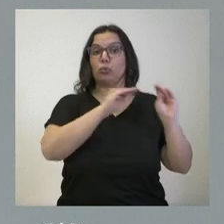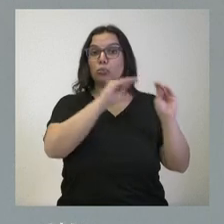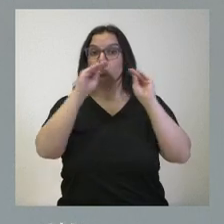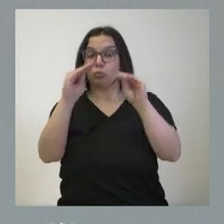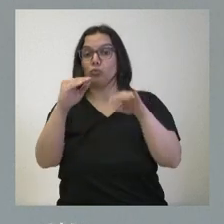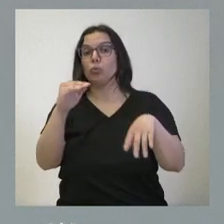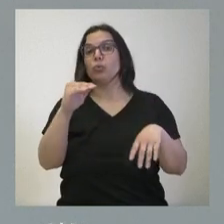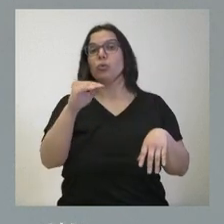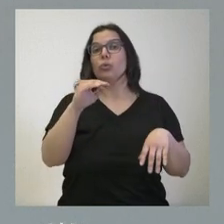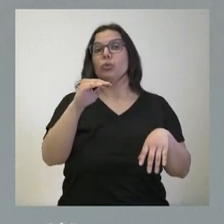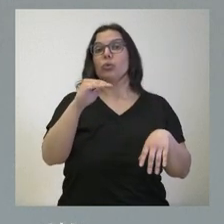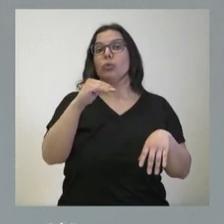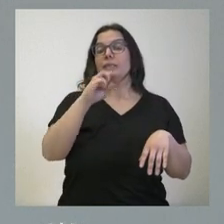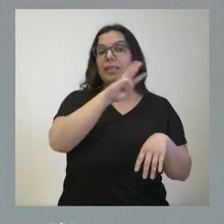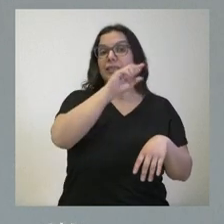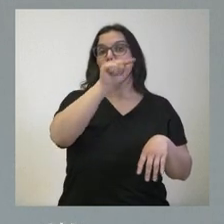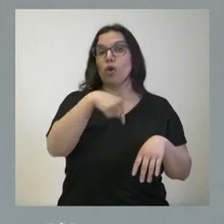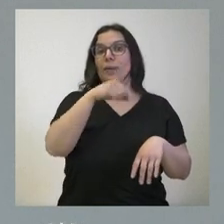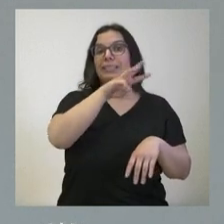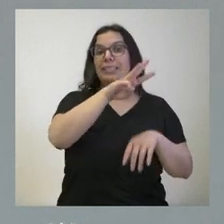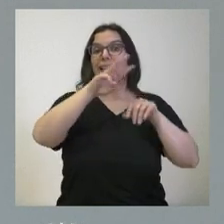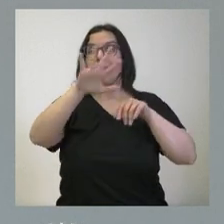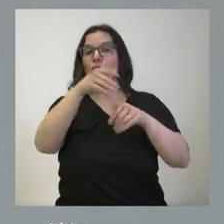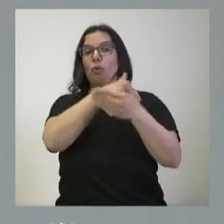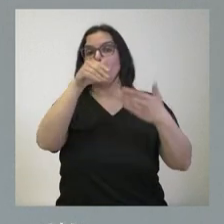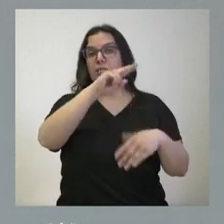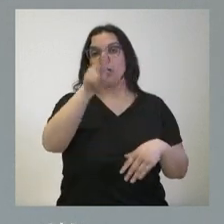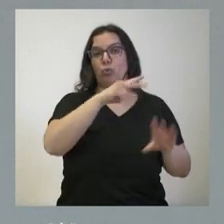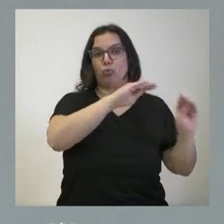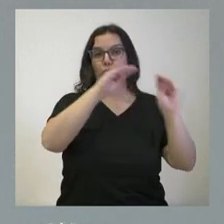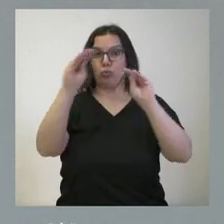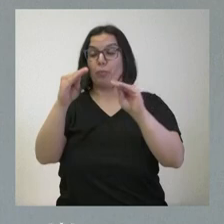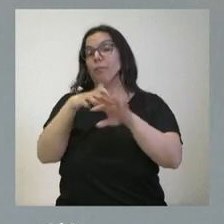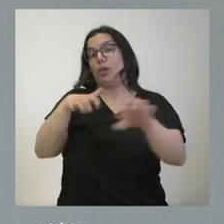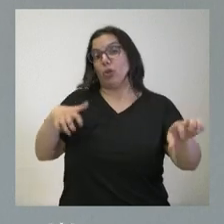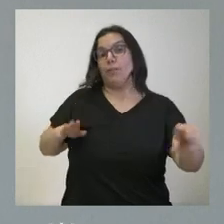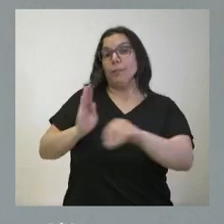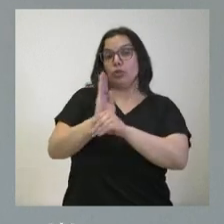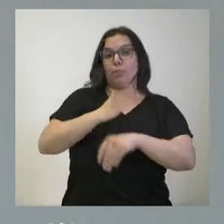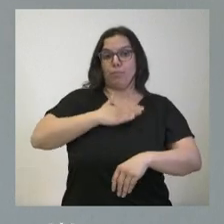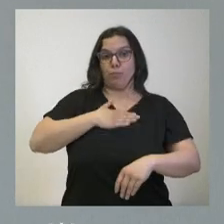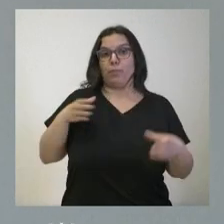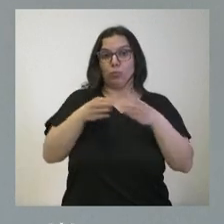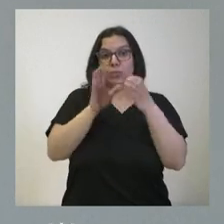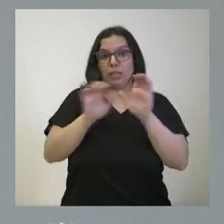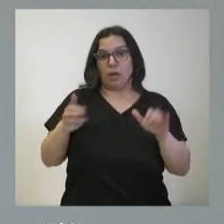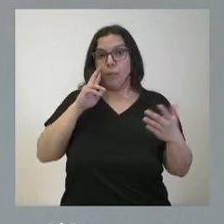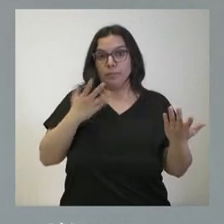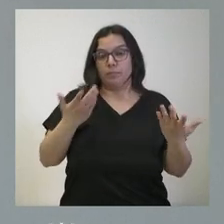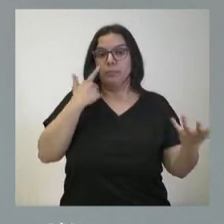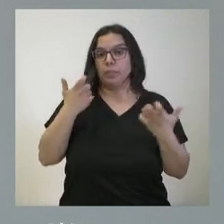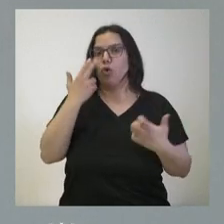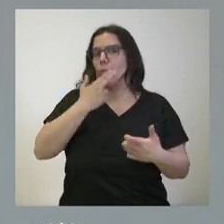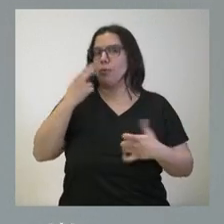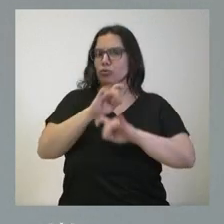,35 millones de euros. La mayor parte de la inversión, ven ustedes, que corresponde a la Junta de Castilla, en un compromiso muy